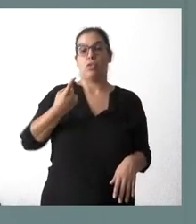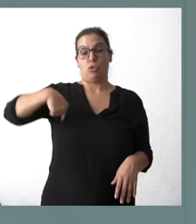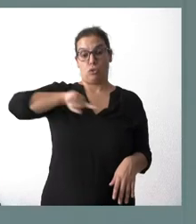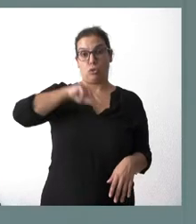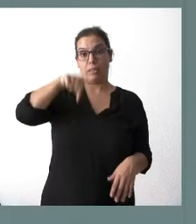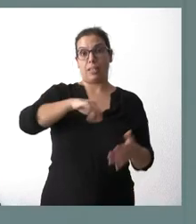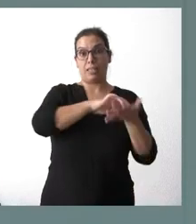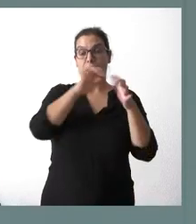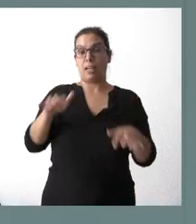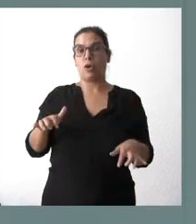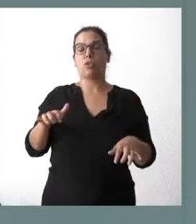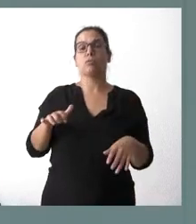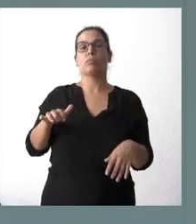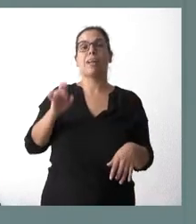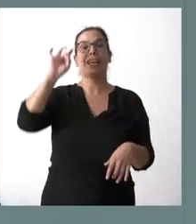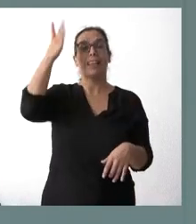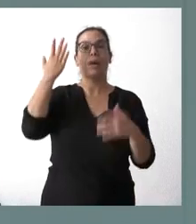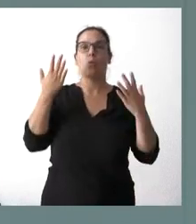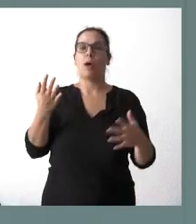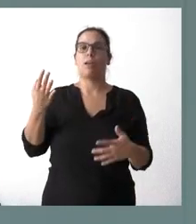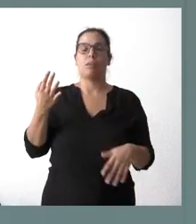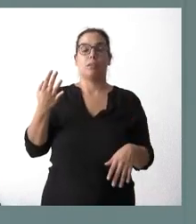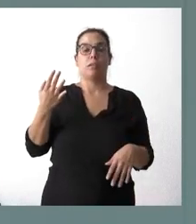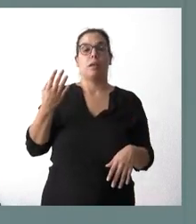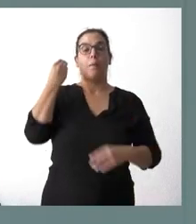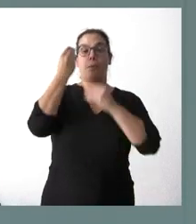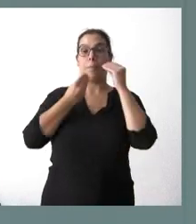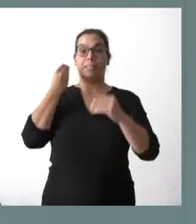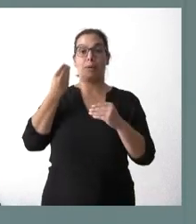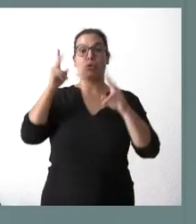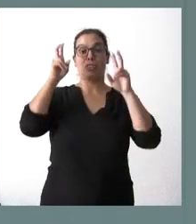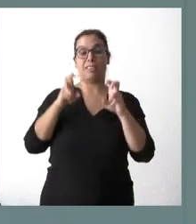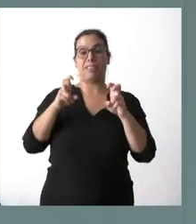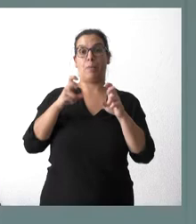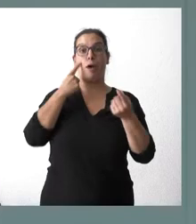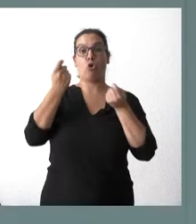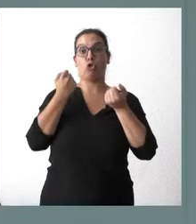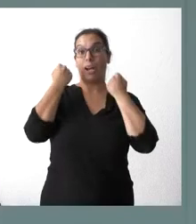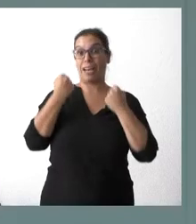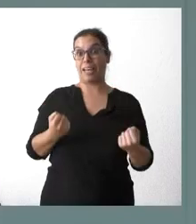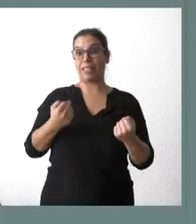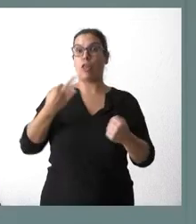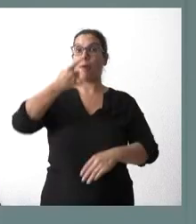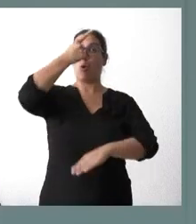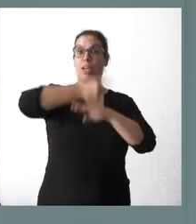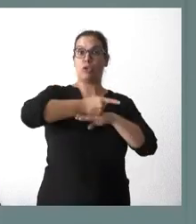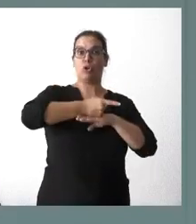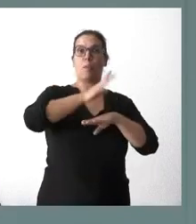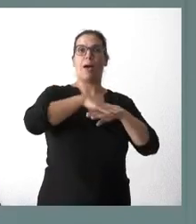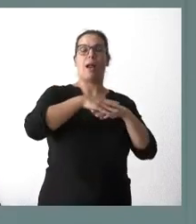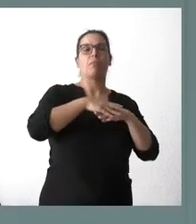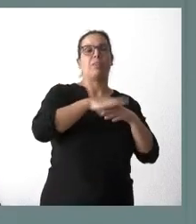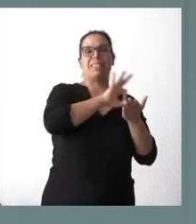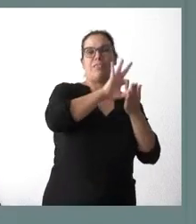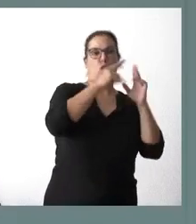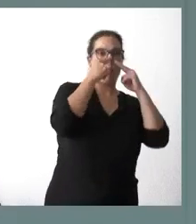posición la basamos en torno a la obligatoriedad para el sector público, pero la voluntariedad para la actividad privada, para las